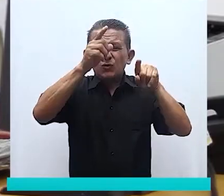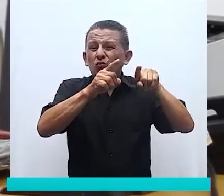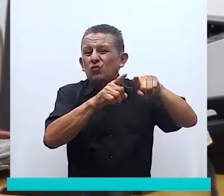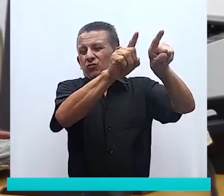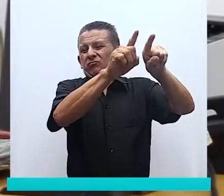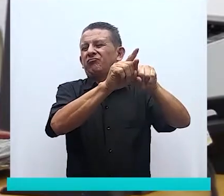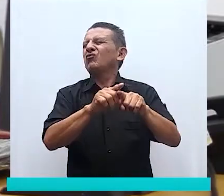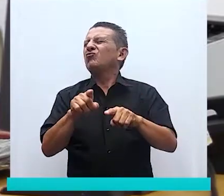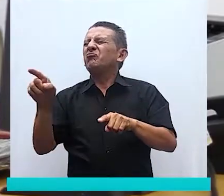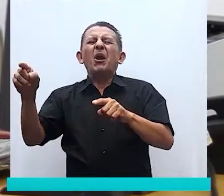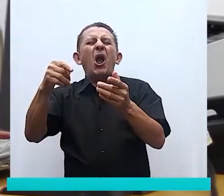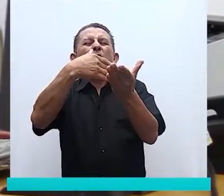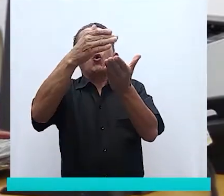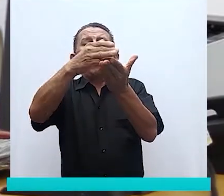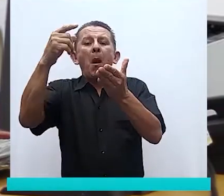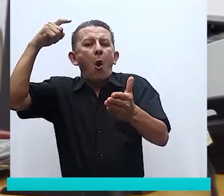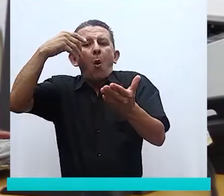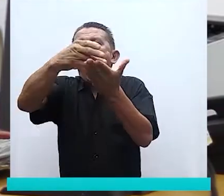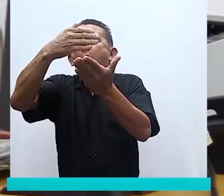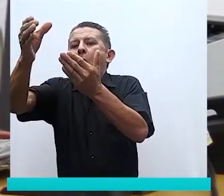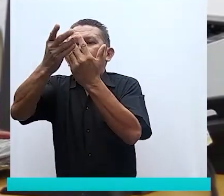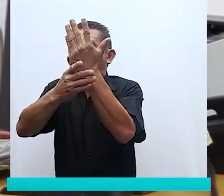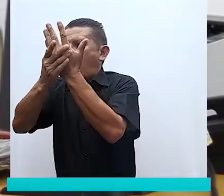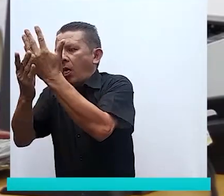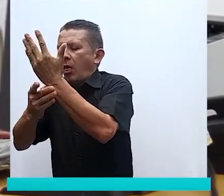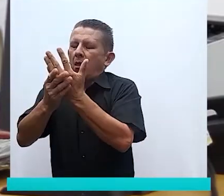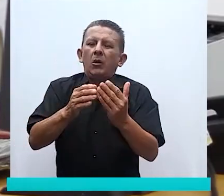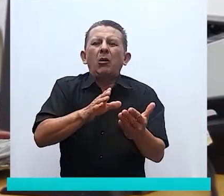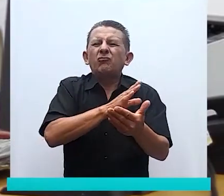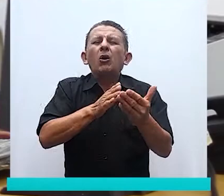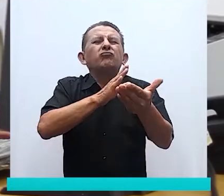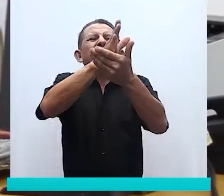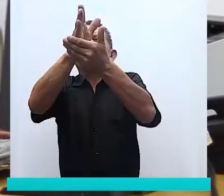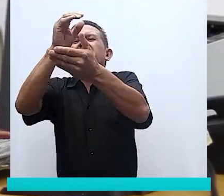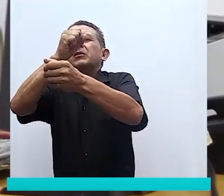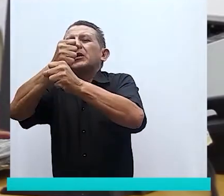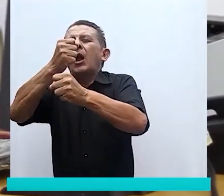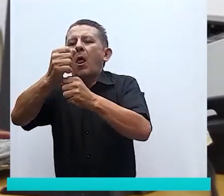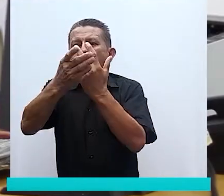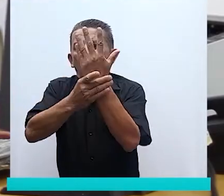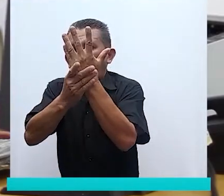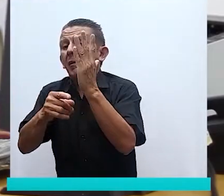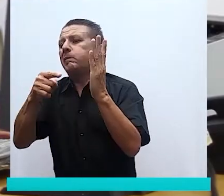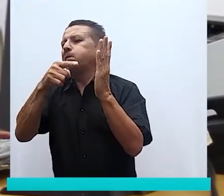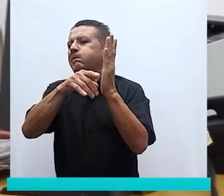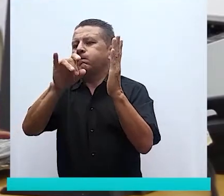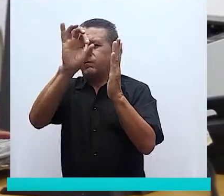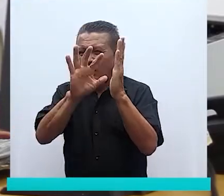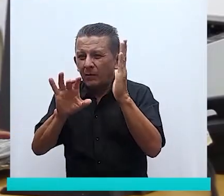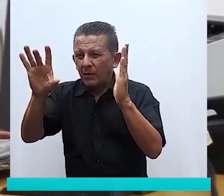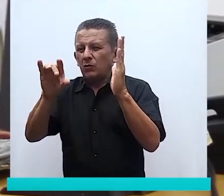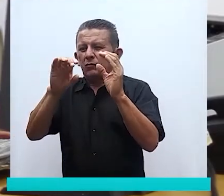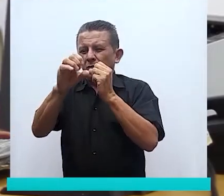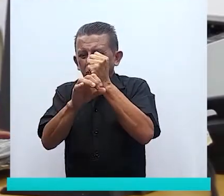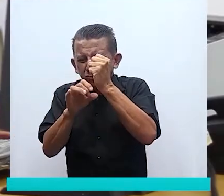Si usted continúa llevando guantes en la calle o en sus actividades diarias, puede llevar los virus y bacterias a sus casas, ya que estos se pueden